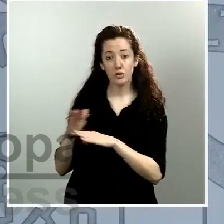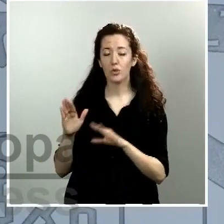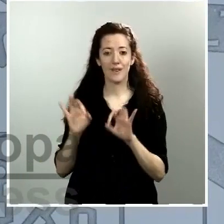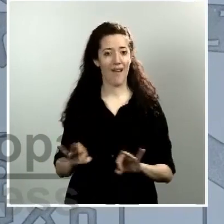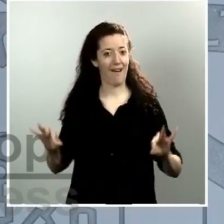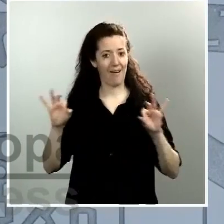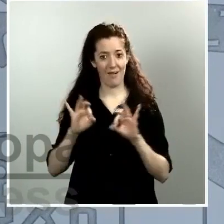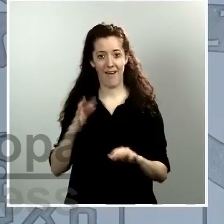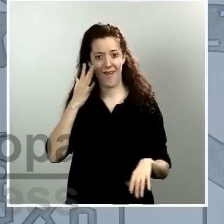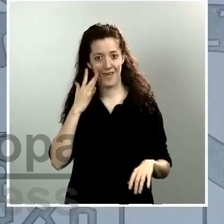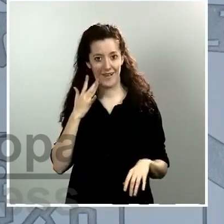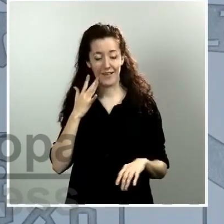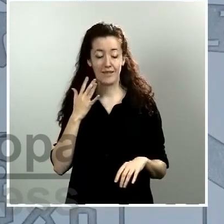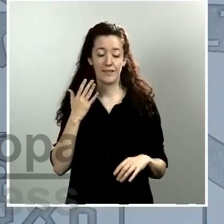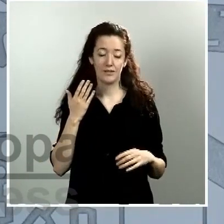evitar que el virus llegue a estas otras. Gracias. Gracias.